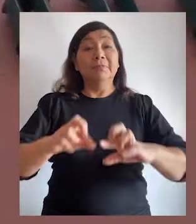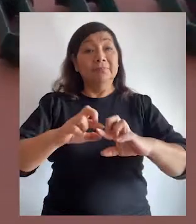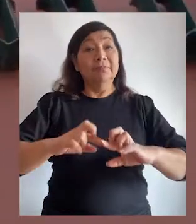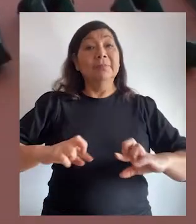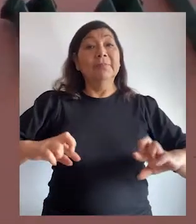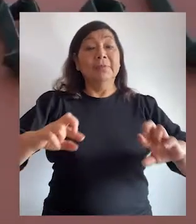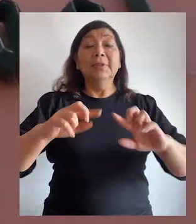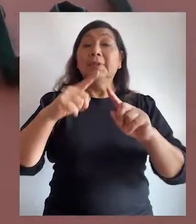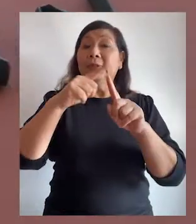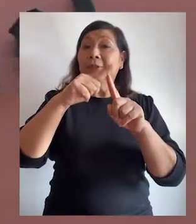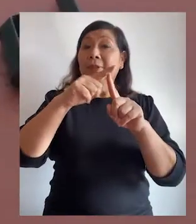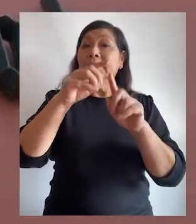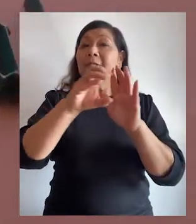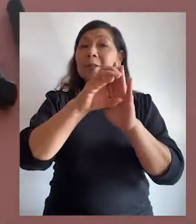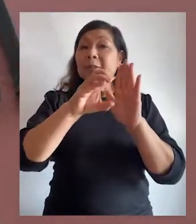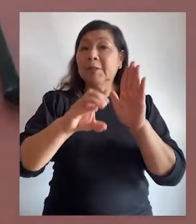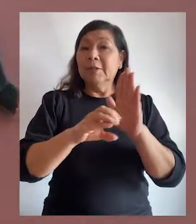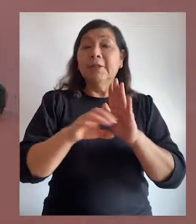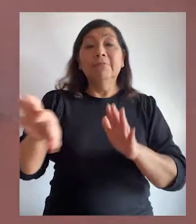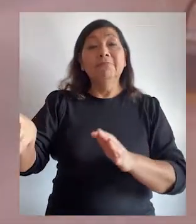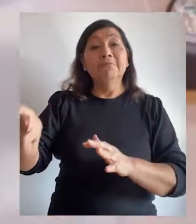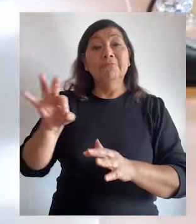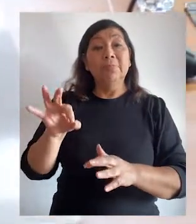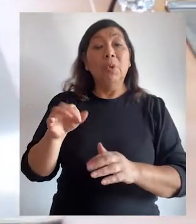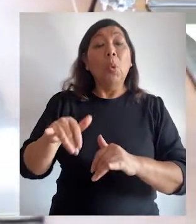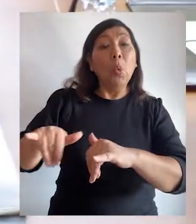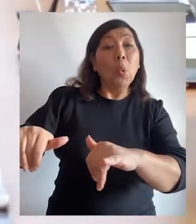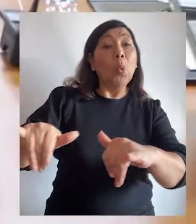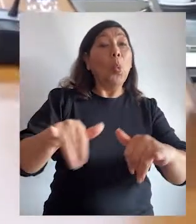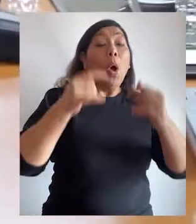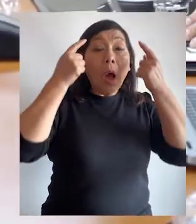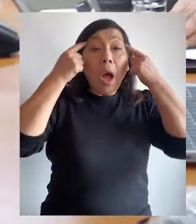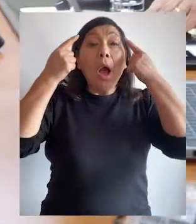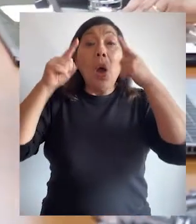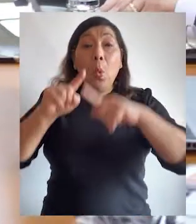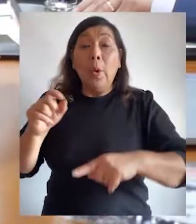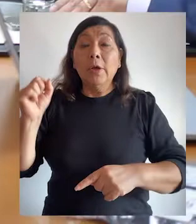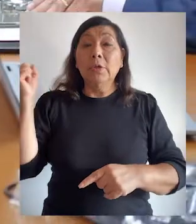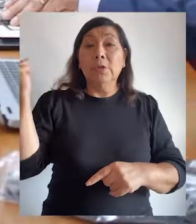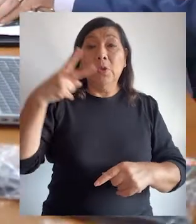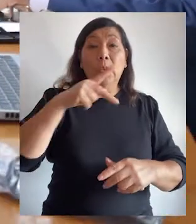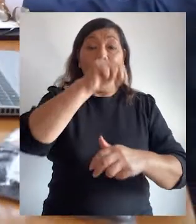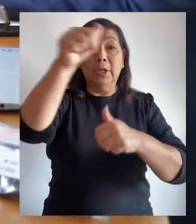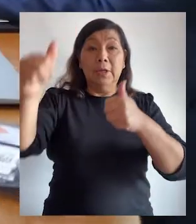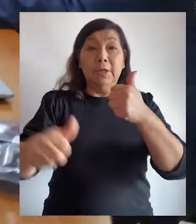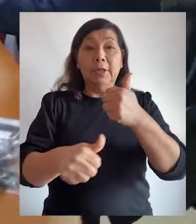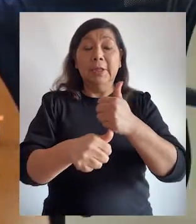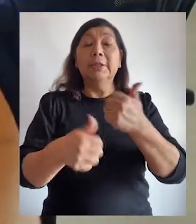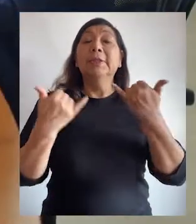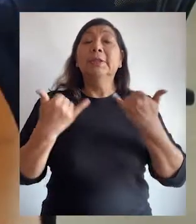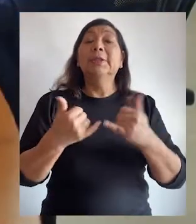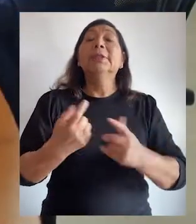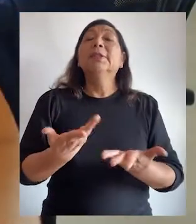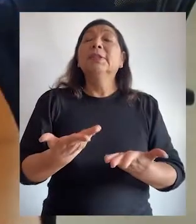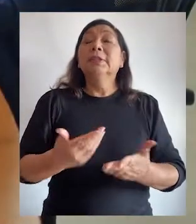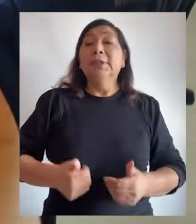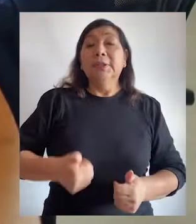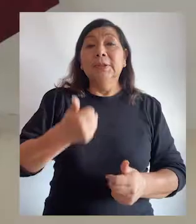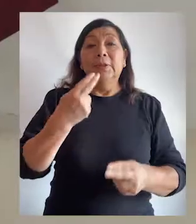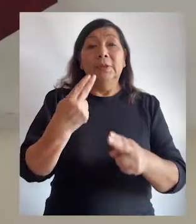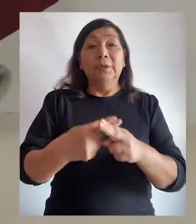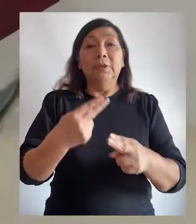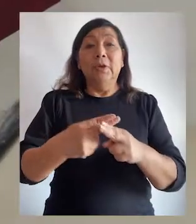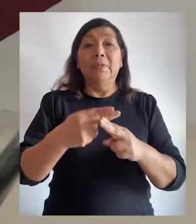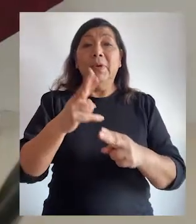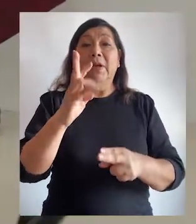El Pleno del Tribunal Constitucional eligió por unanimidad como vicepresidente de la institución